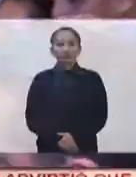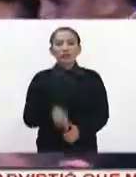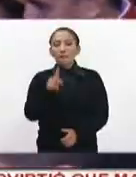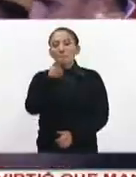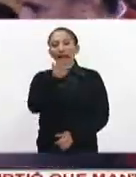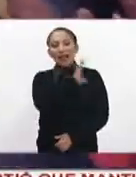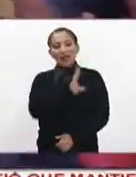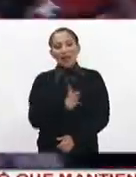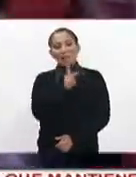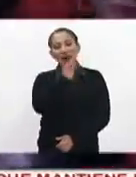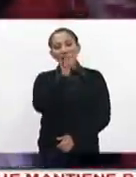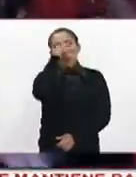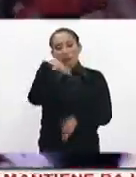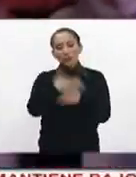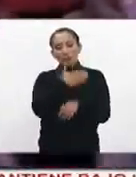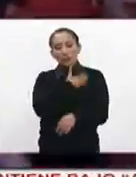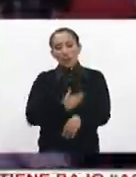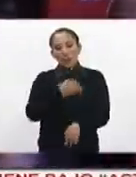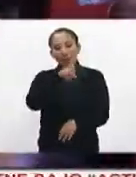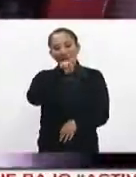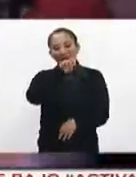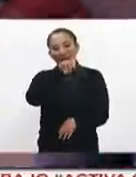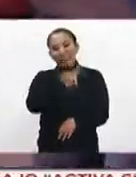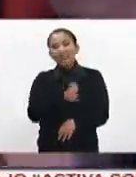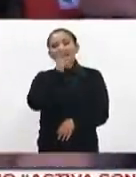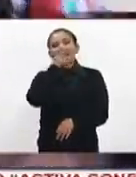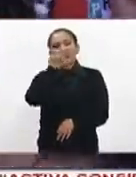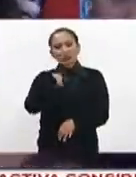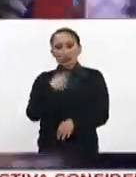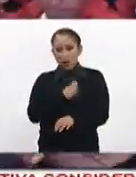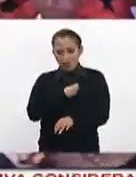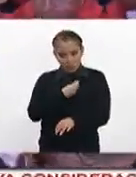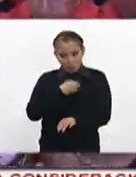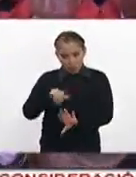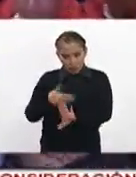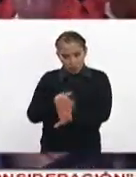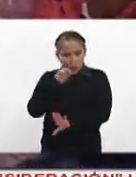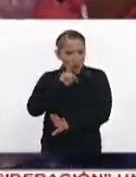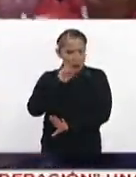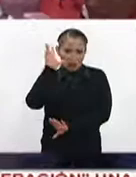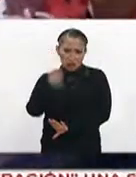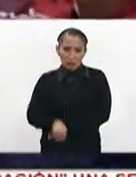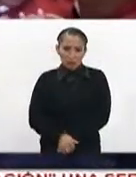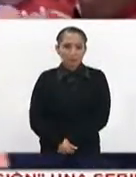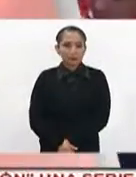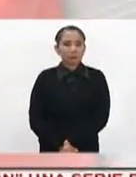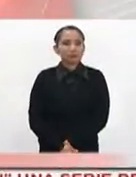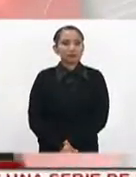El precandidato del PRI a la presidencia, José Antonio Mi, dijo que habrá cero tolerancia a la violencia contra las mujeres.